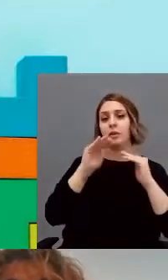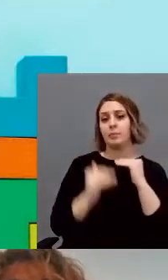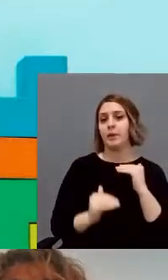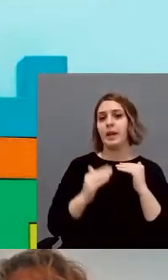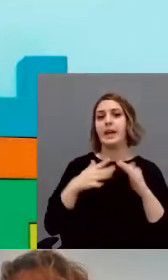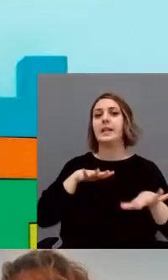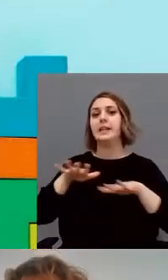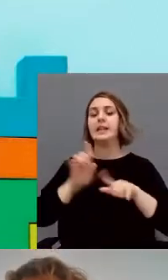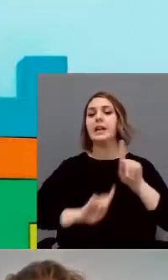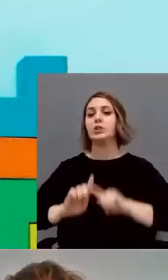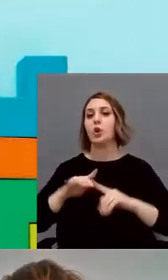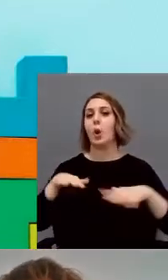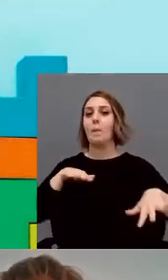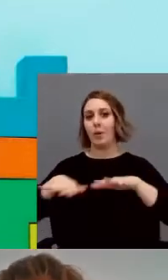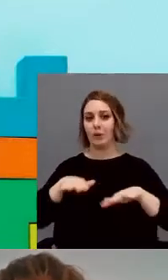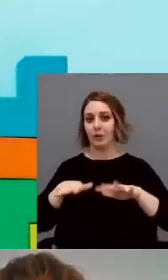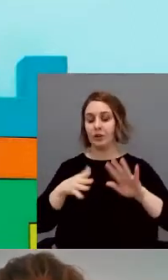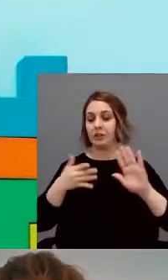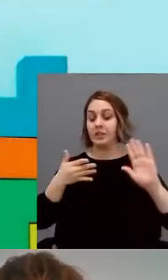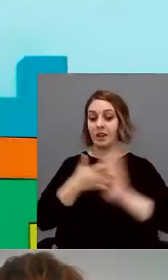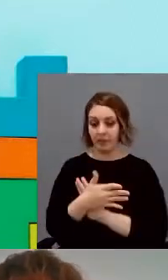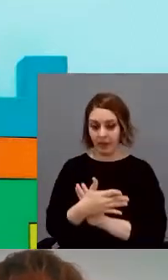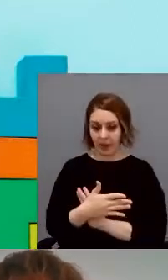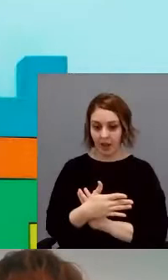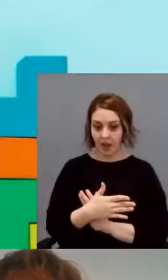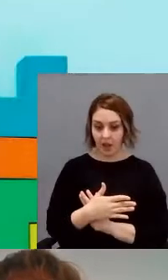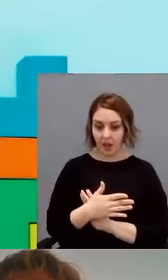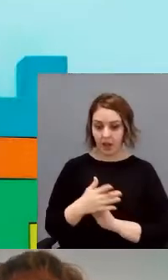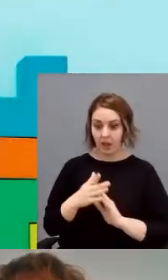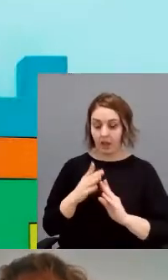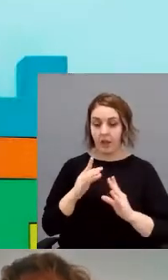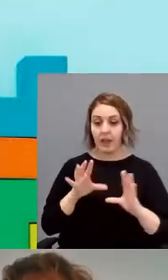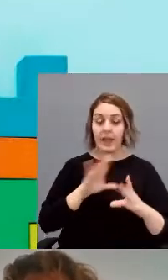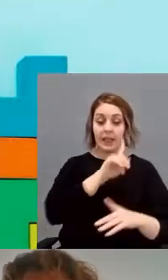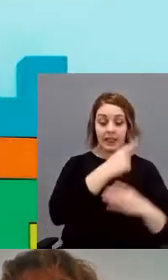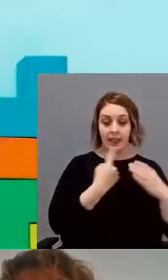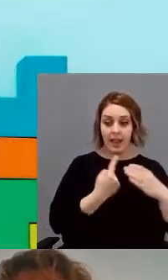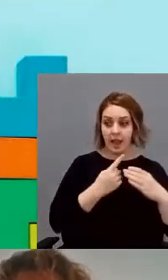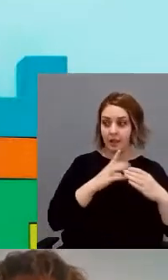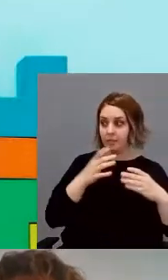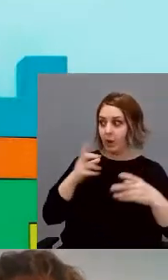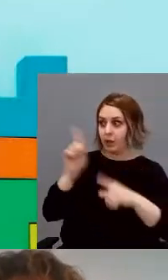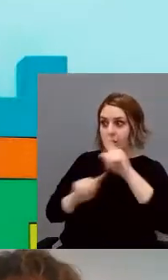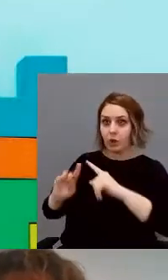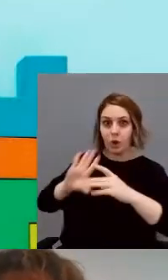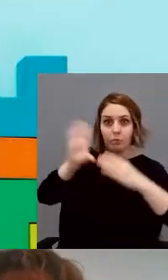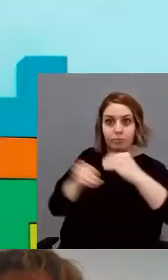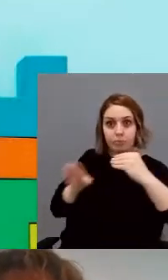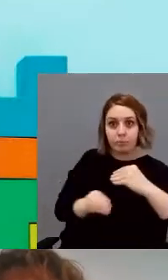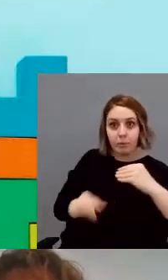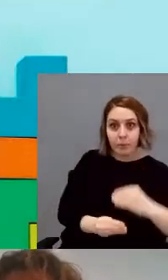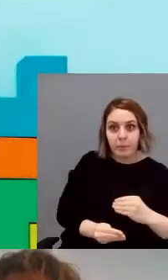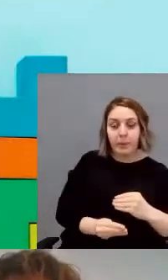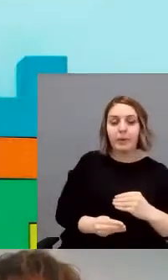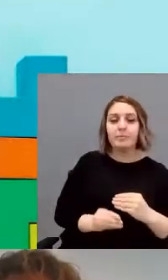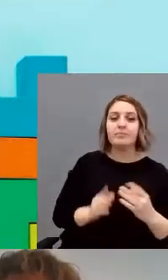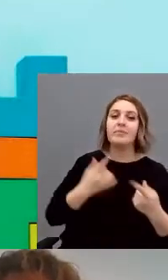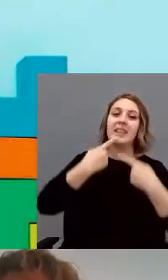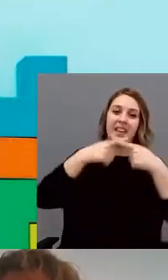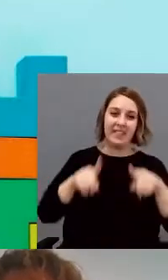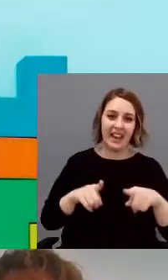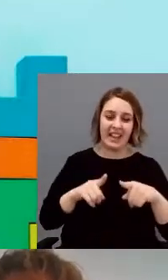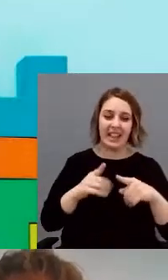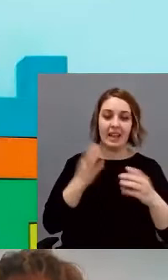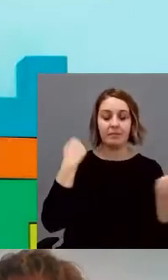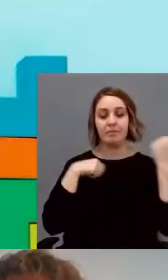trastorno motor. Es decir, que muchas veces, dependiendo del trastorno que lleve asociado, también la manifestación es diferente